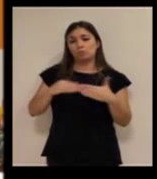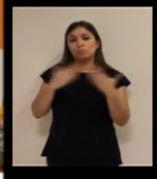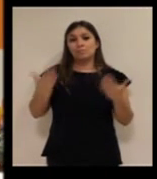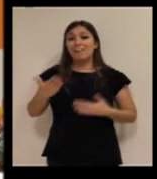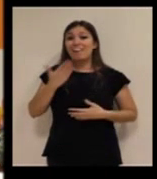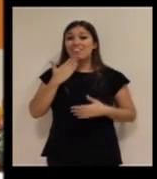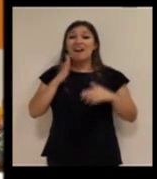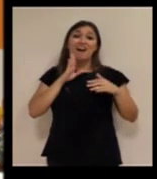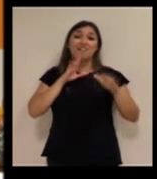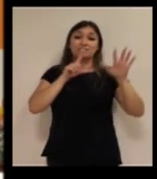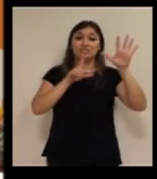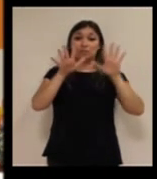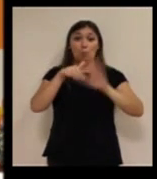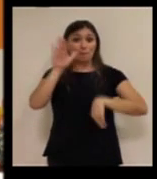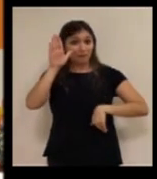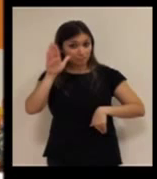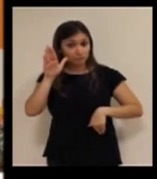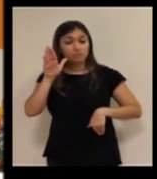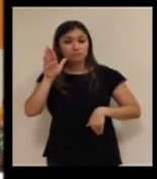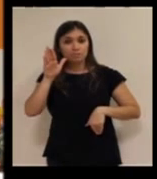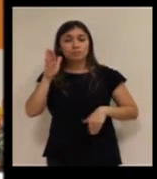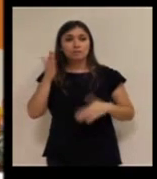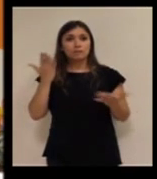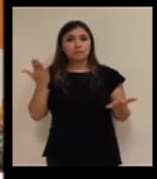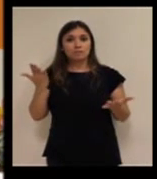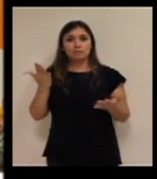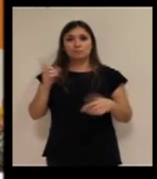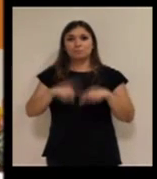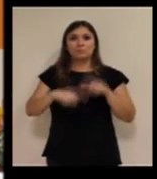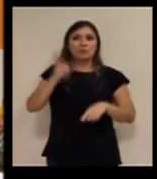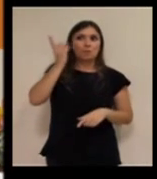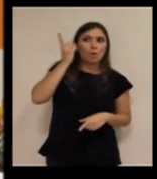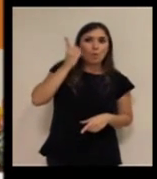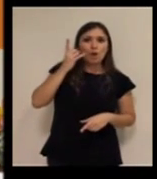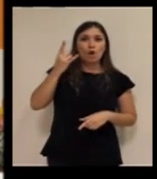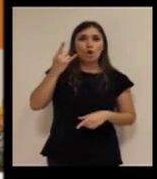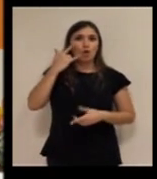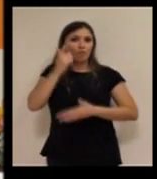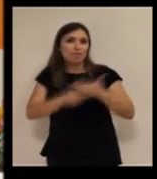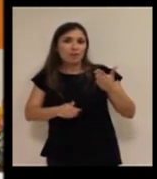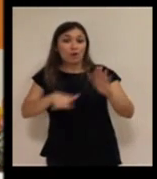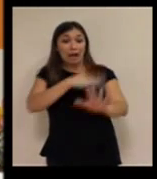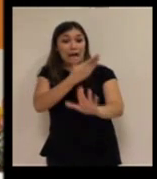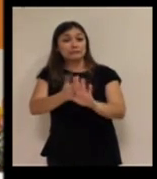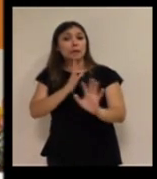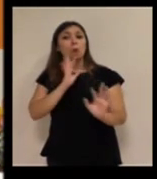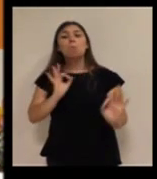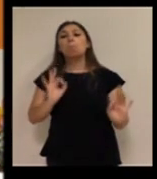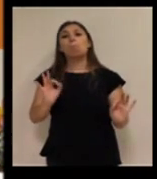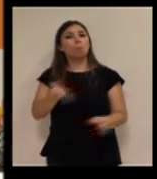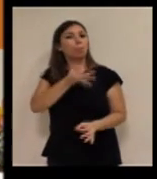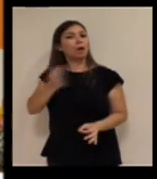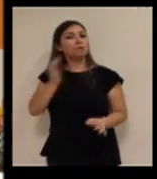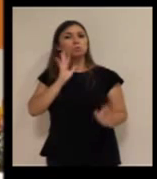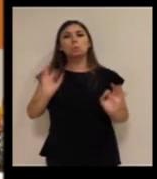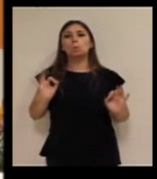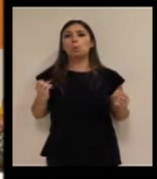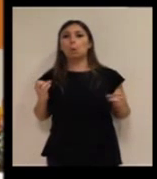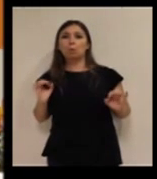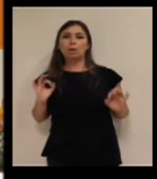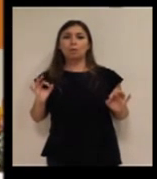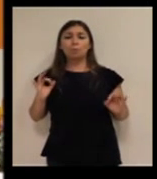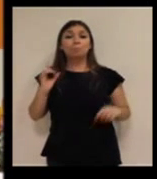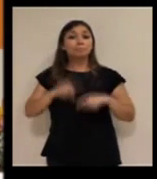Mayor de 65 años, fija o móvil en función de su perfil, pues hasta ahora perfecto, todo va bien,